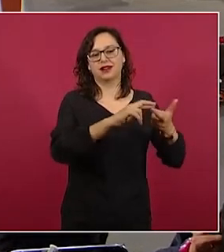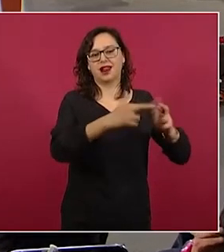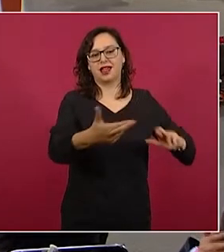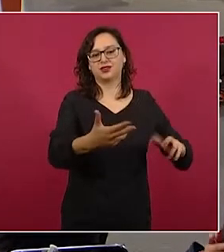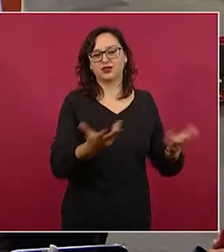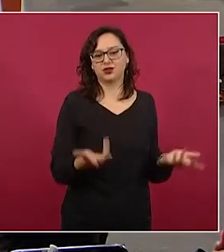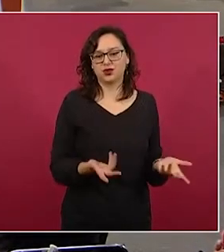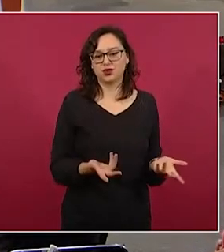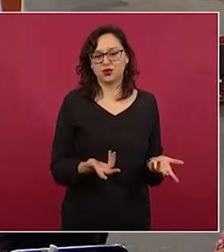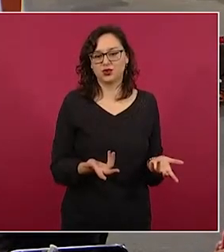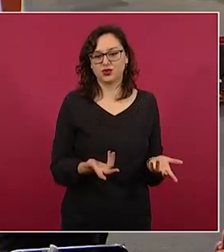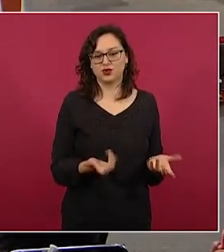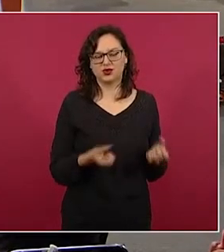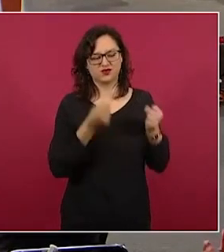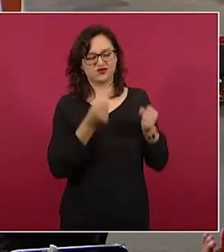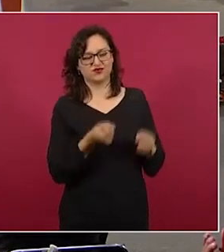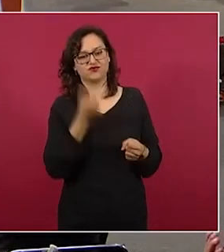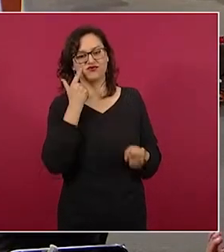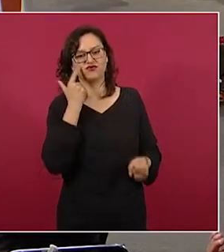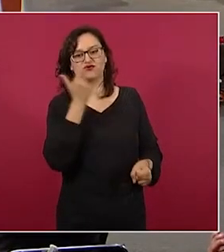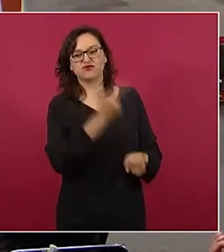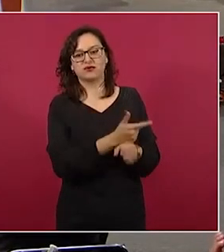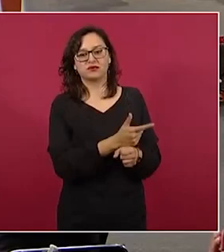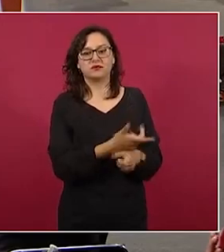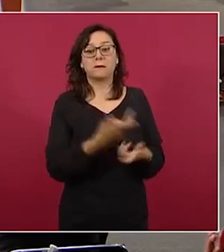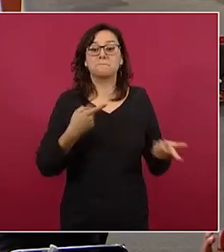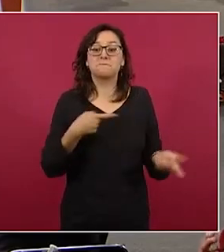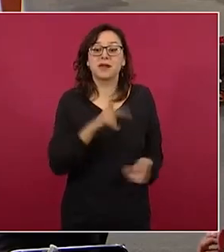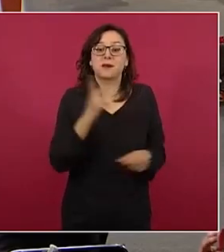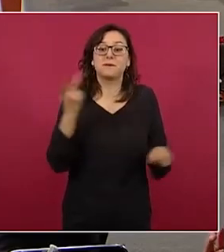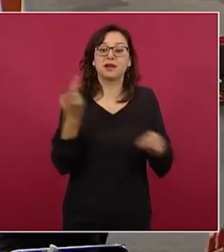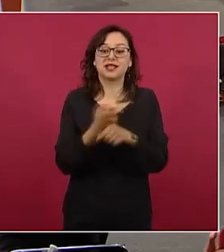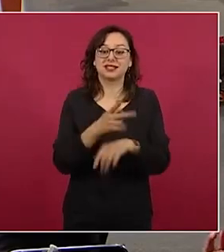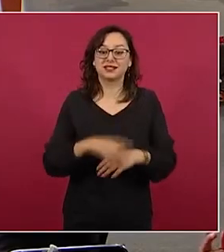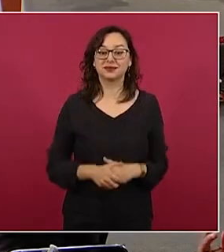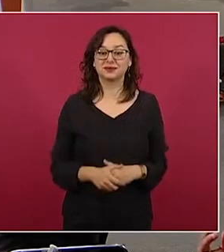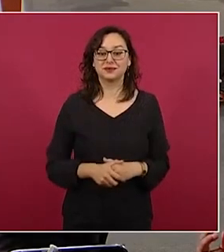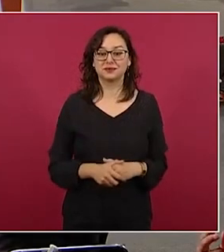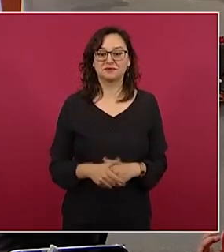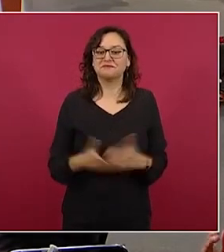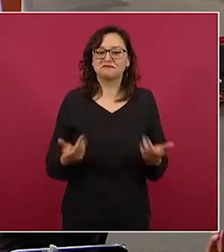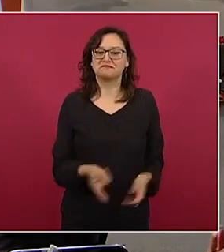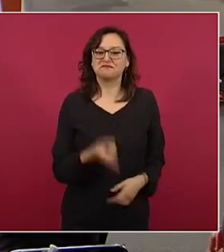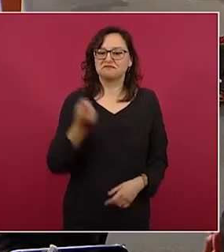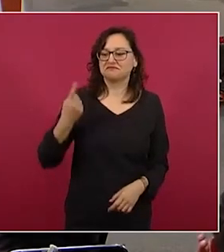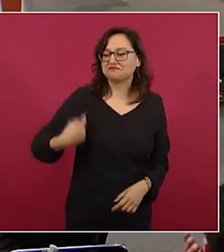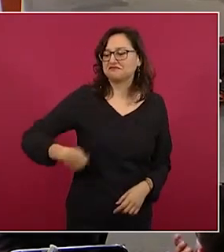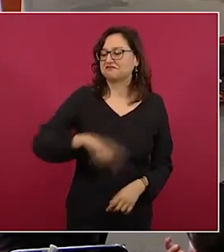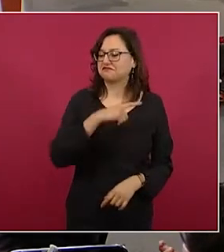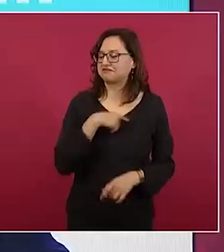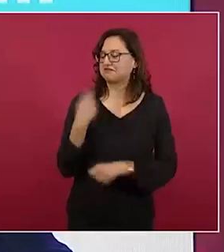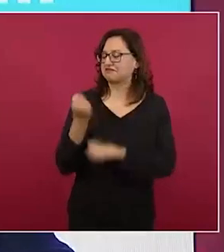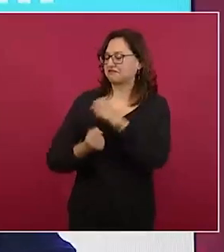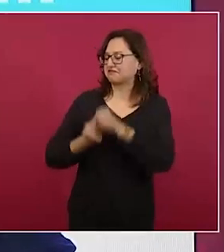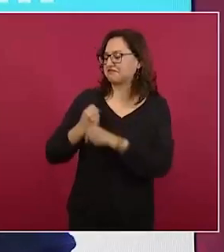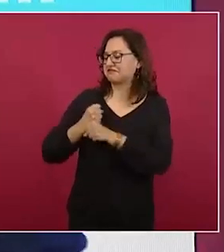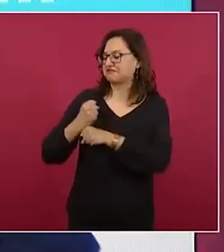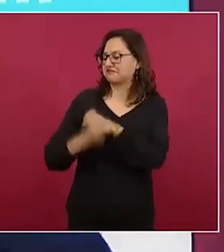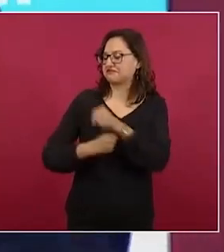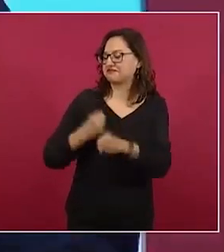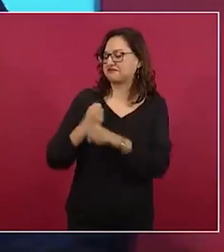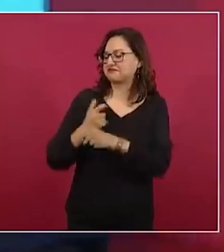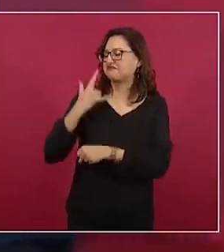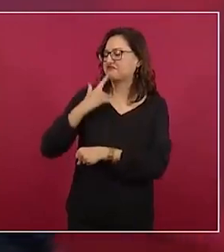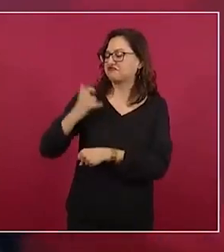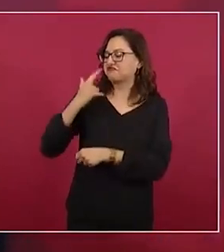Lo importante es que nosotros venimos de abajo, llevamos años luchando y